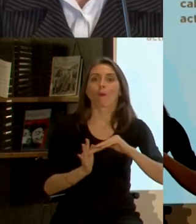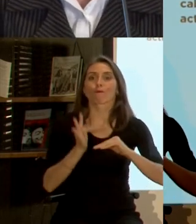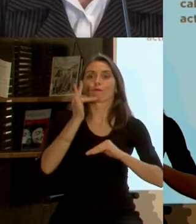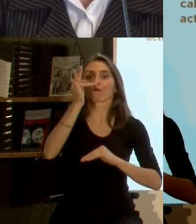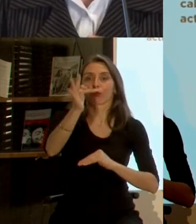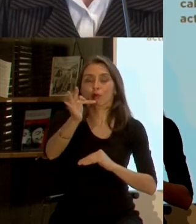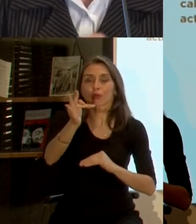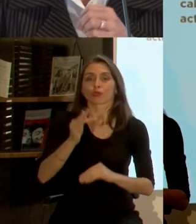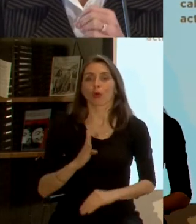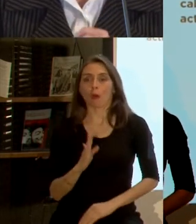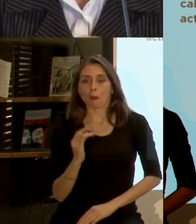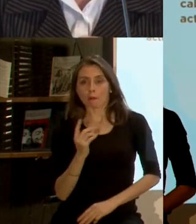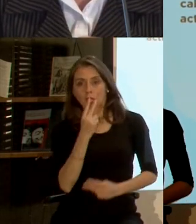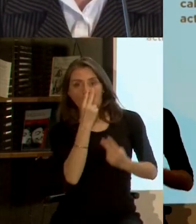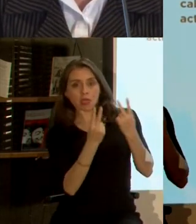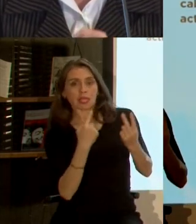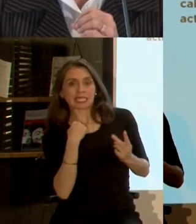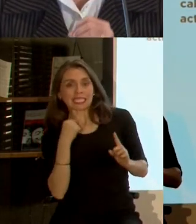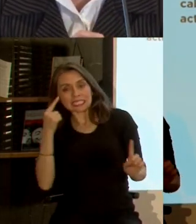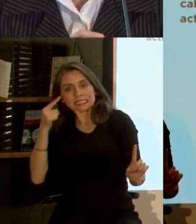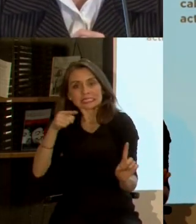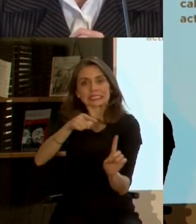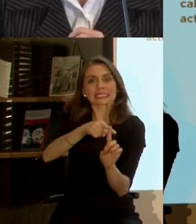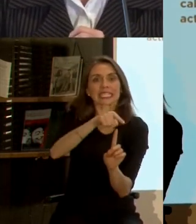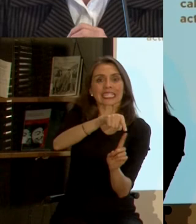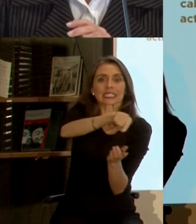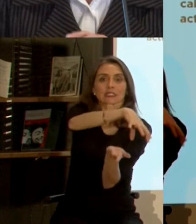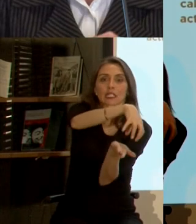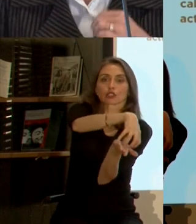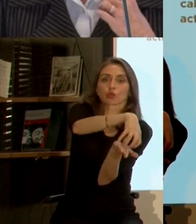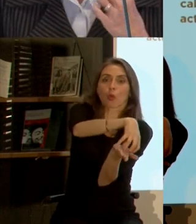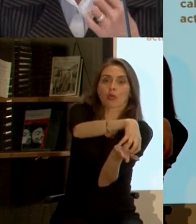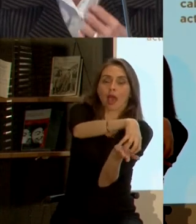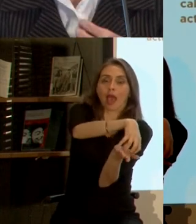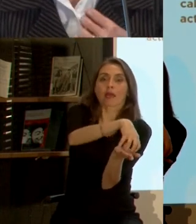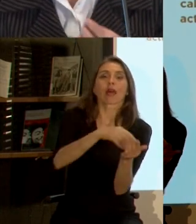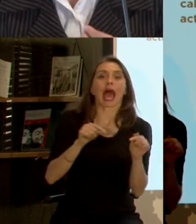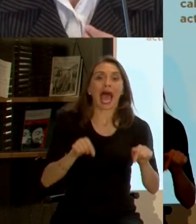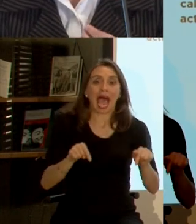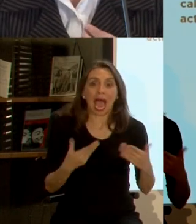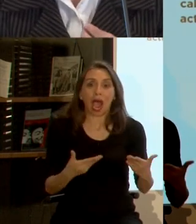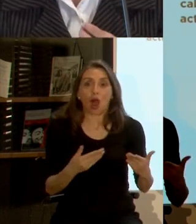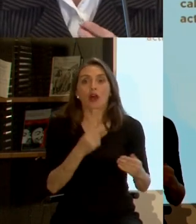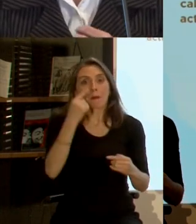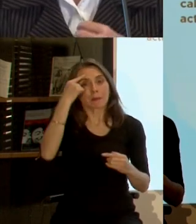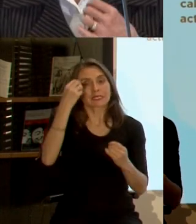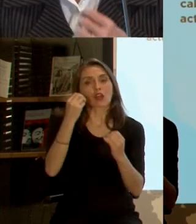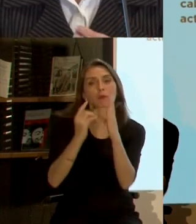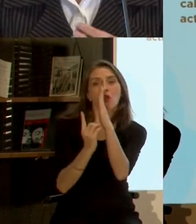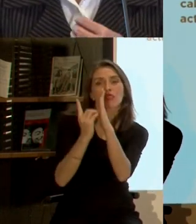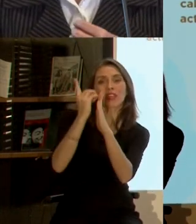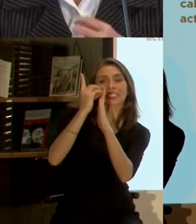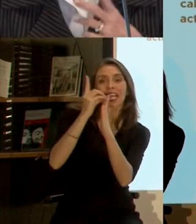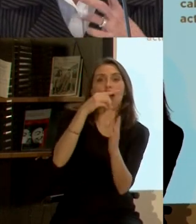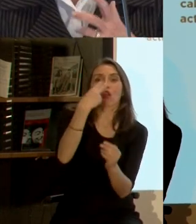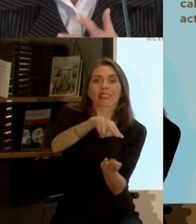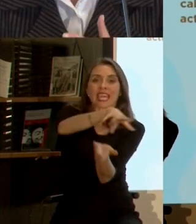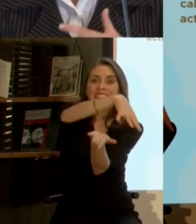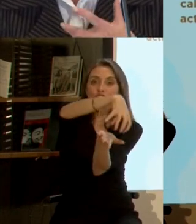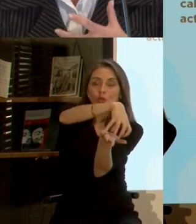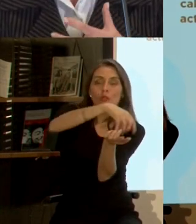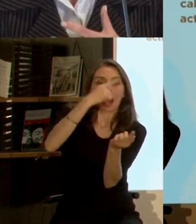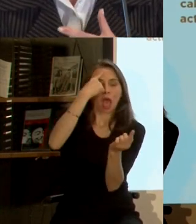era de interés del BID llegarle a estas ciudades en este momento para que cuando pensaran en su crecimiento lo pensaran